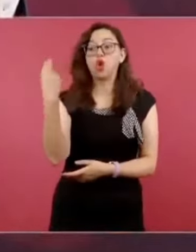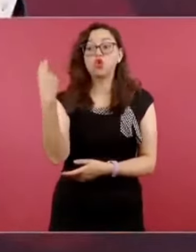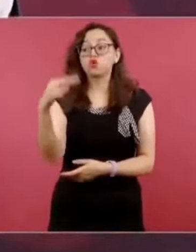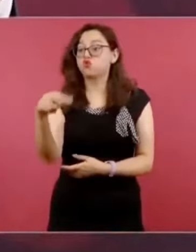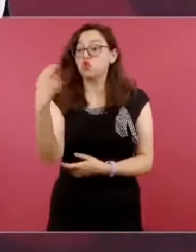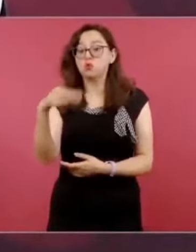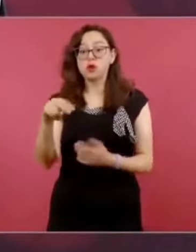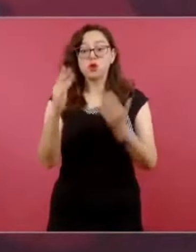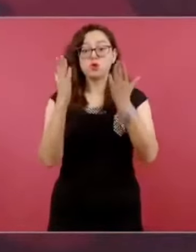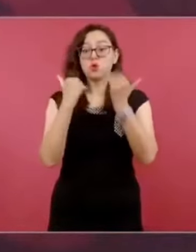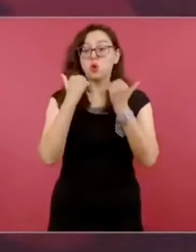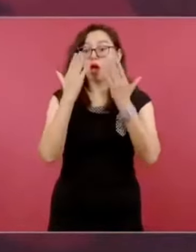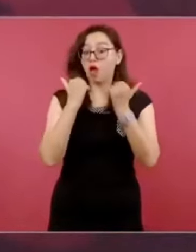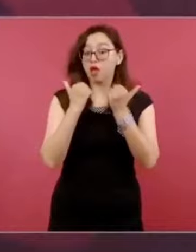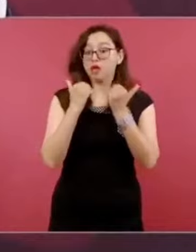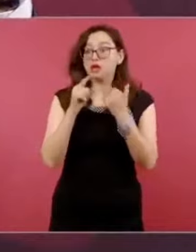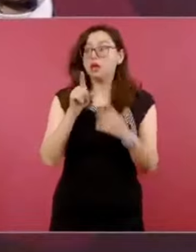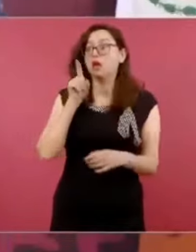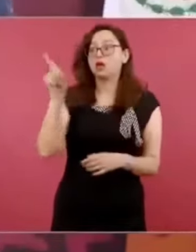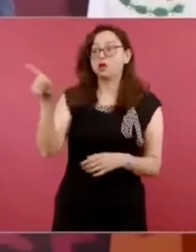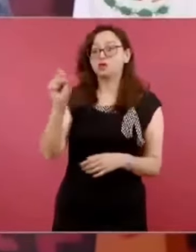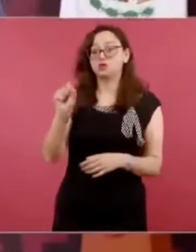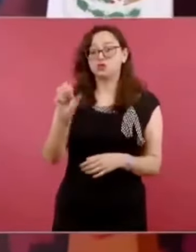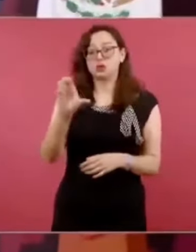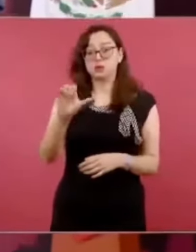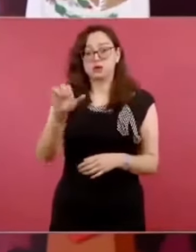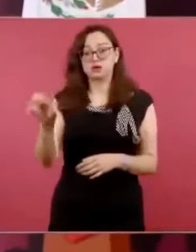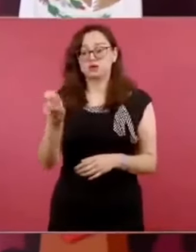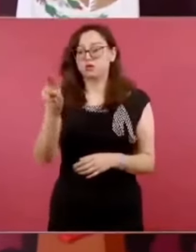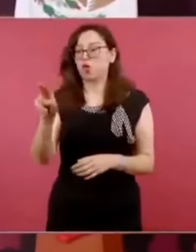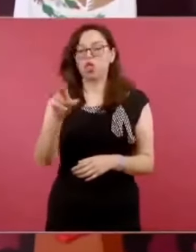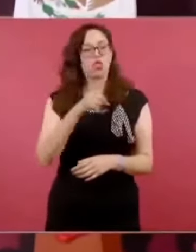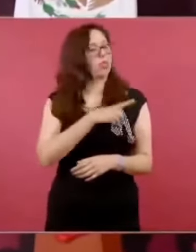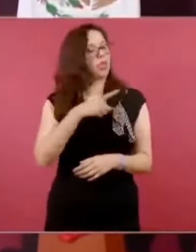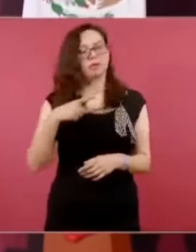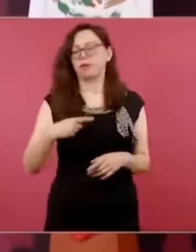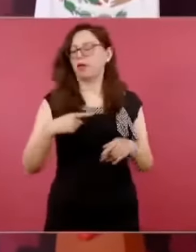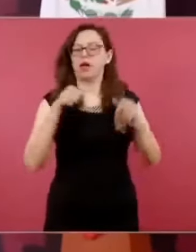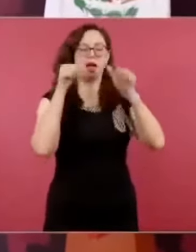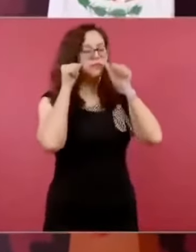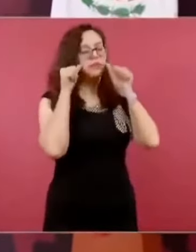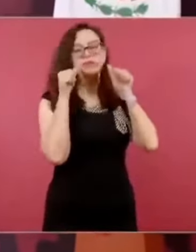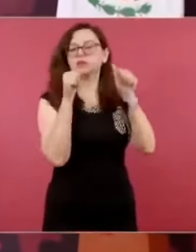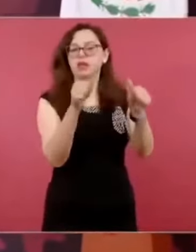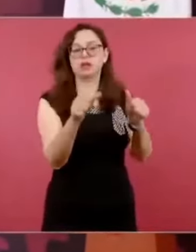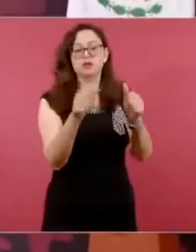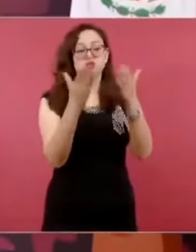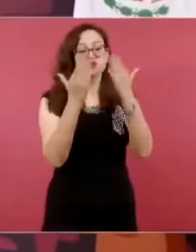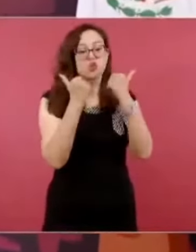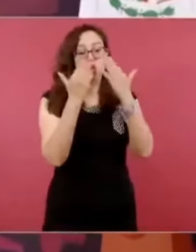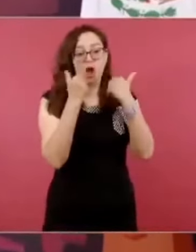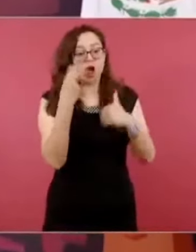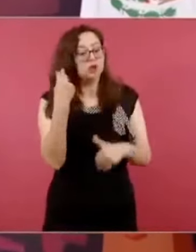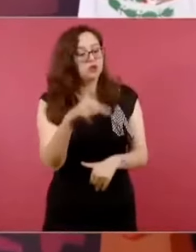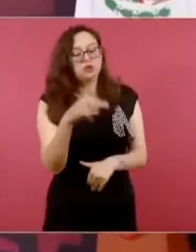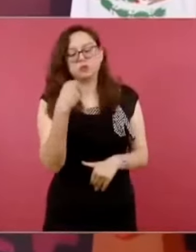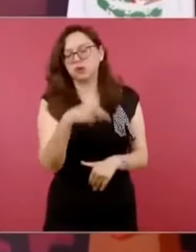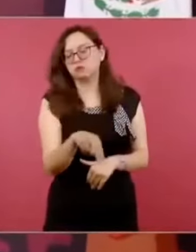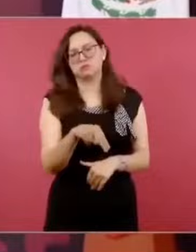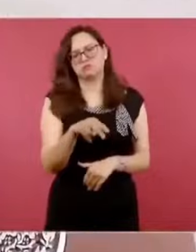celeridad,